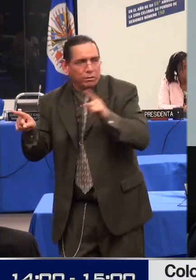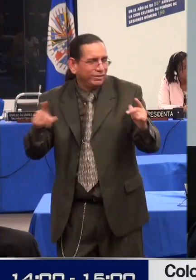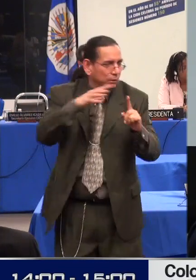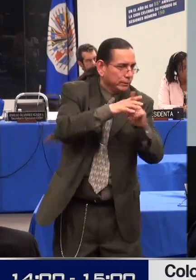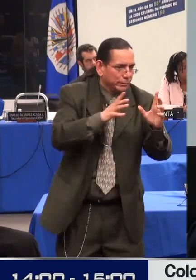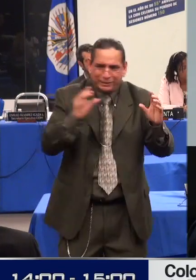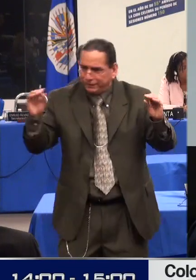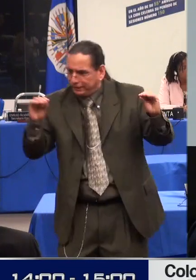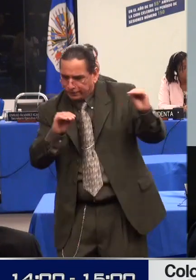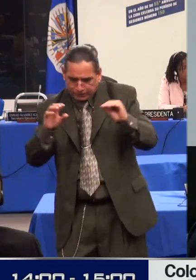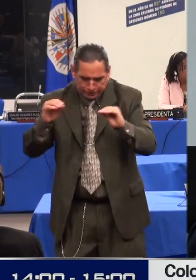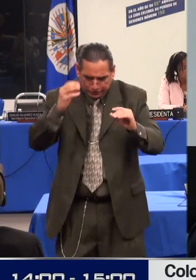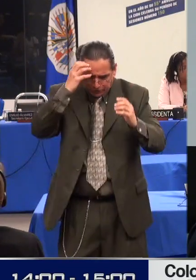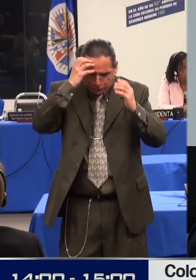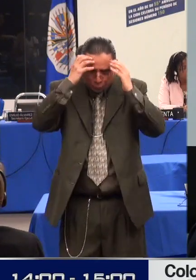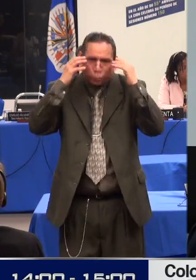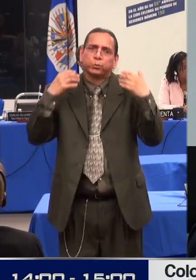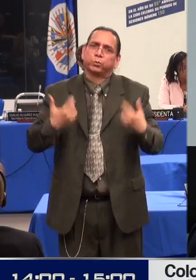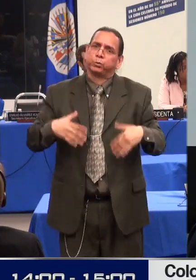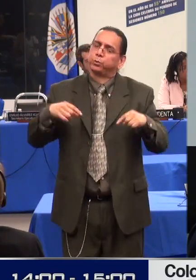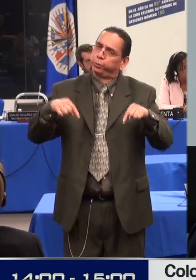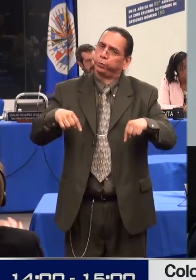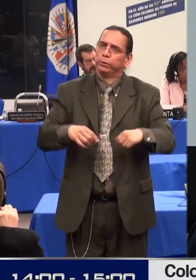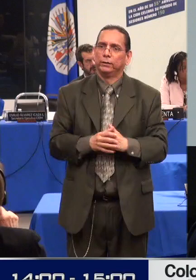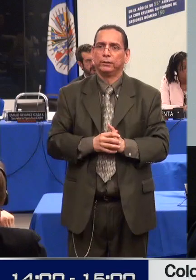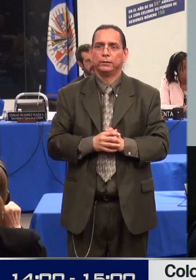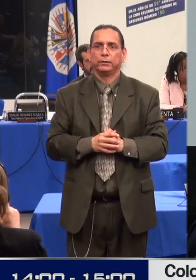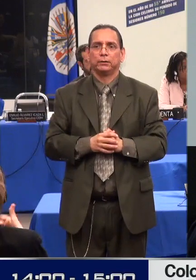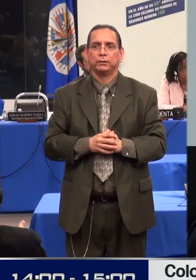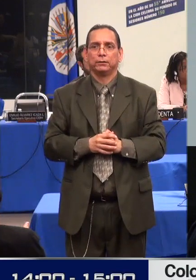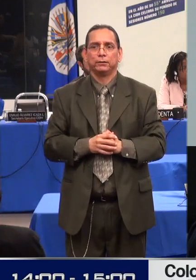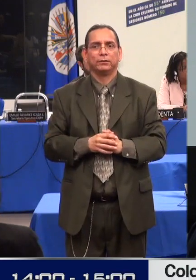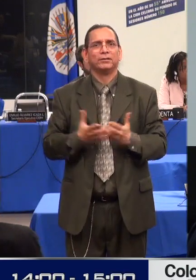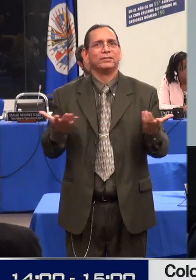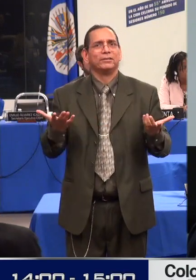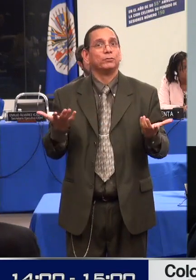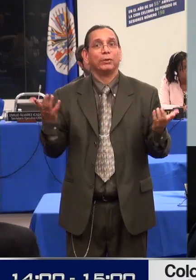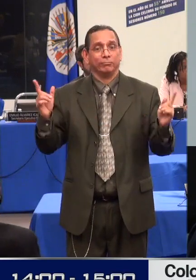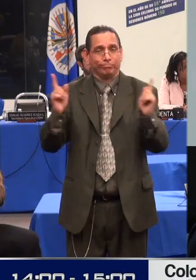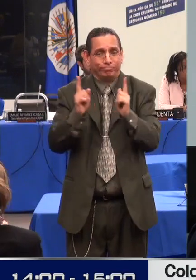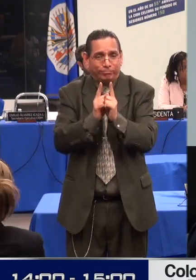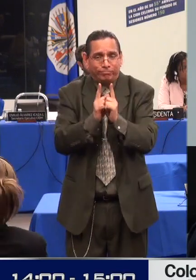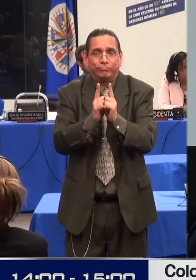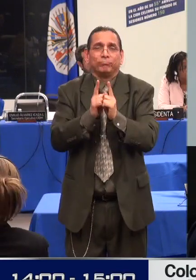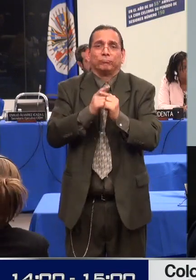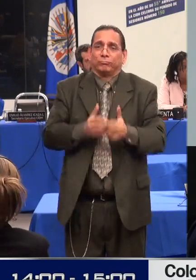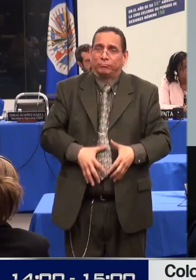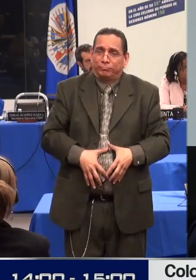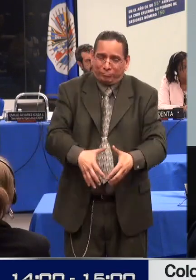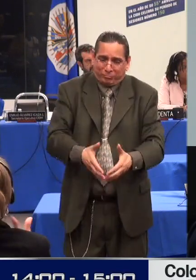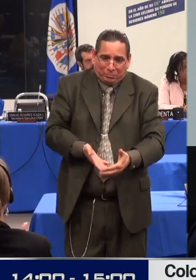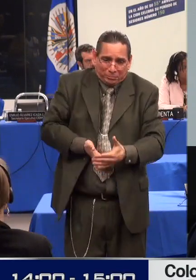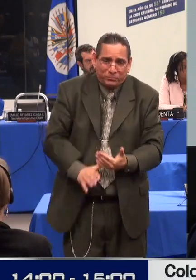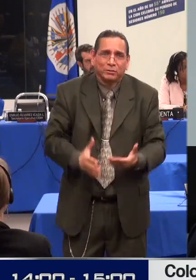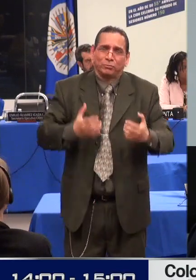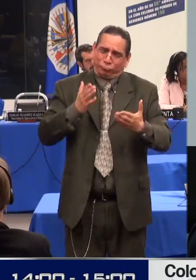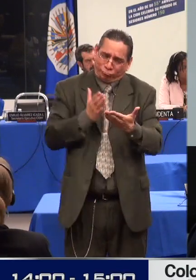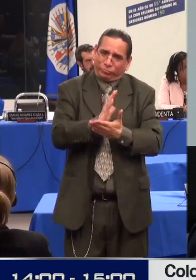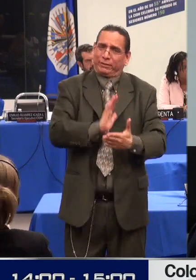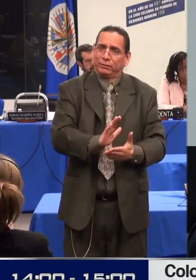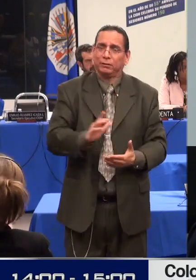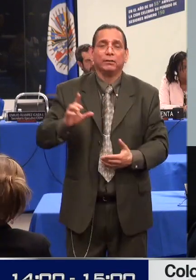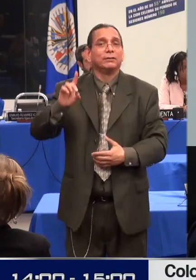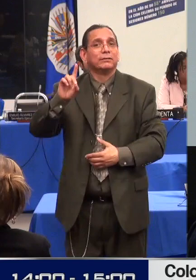nos hemos comprometido. Aquí se han dicho, dijéramos, que hay muchos, todavía muchos pasos que dar.